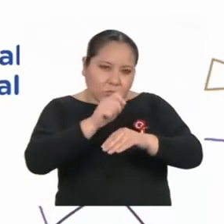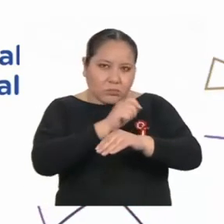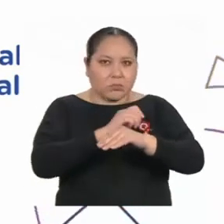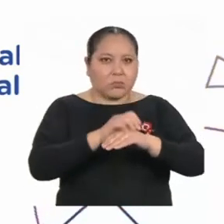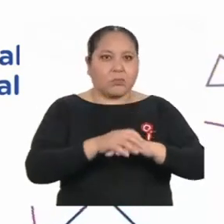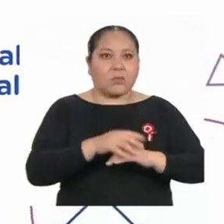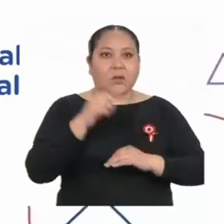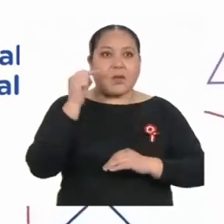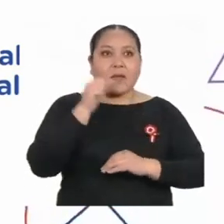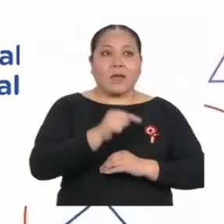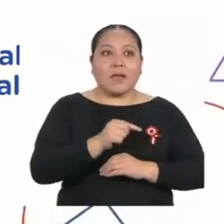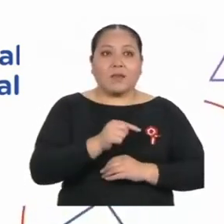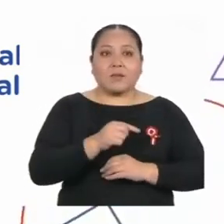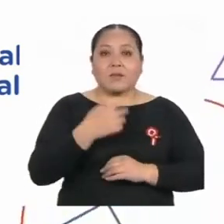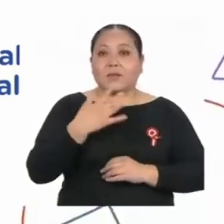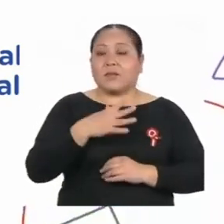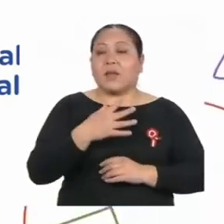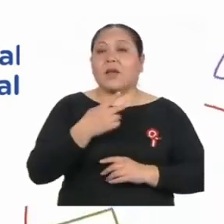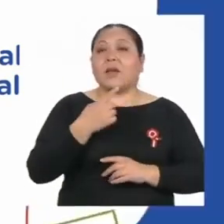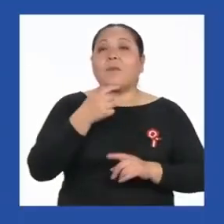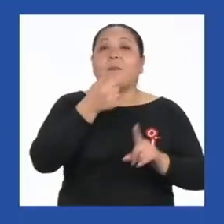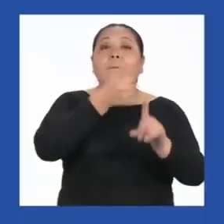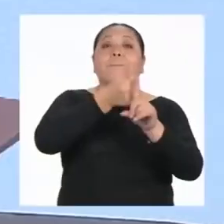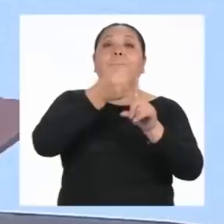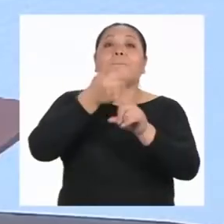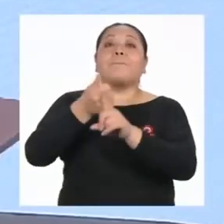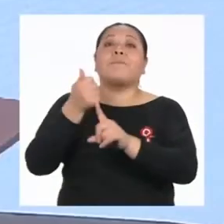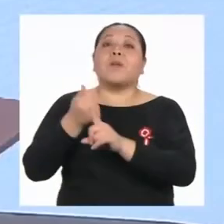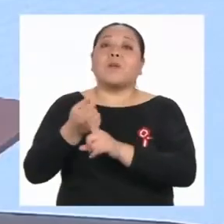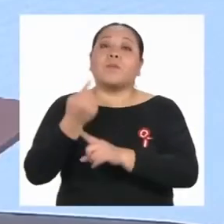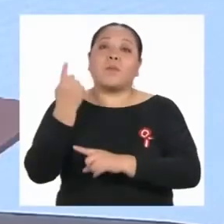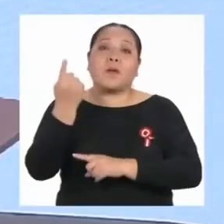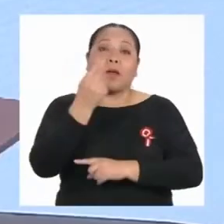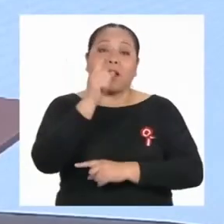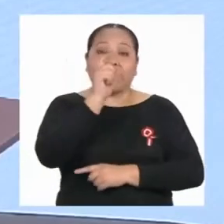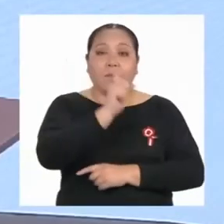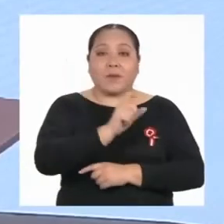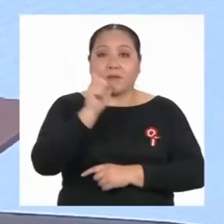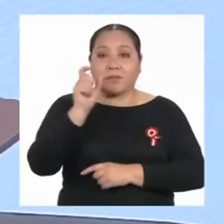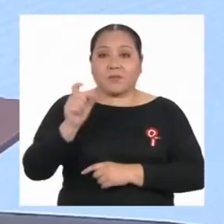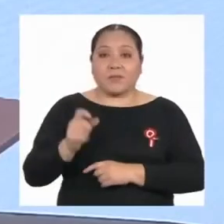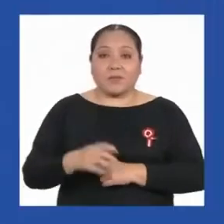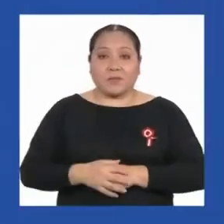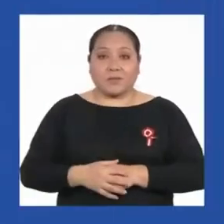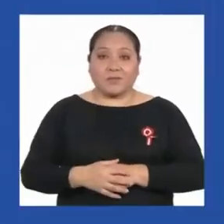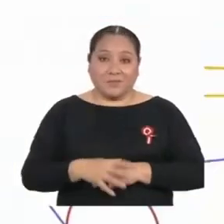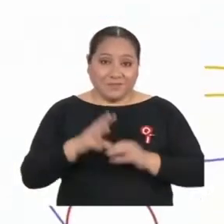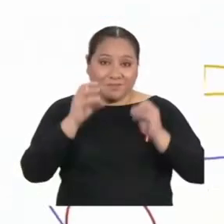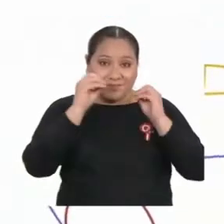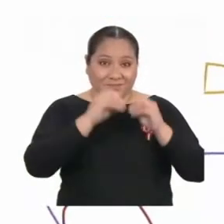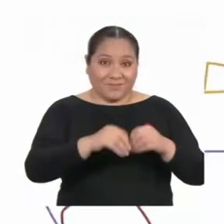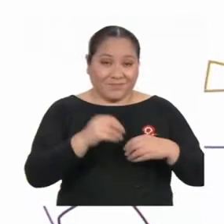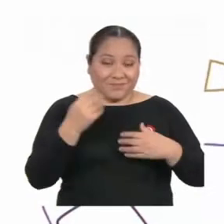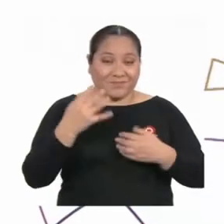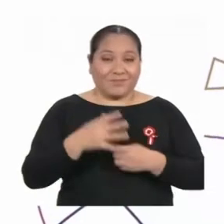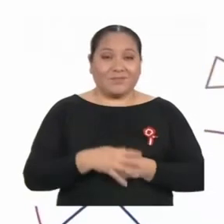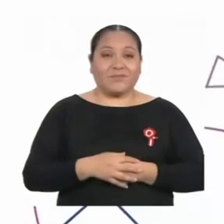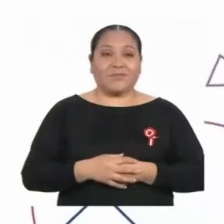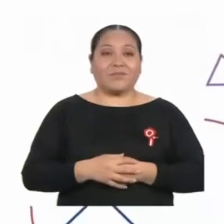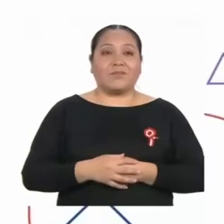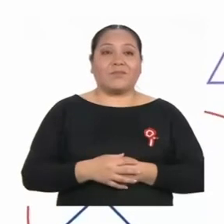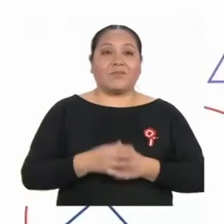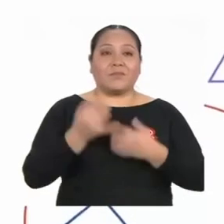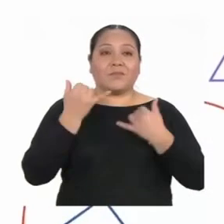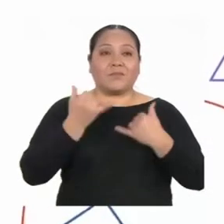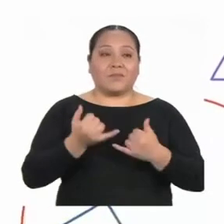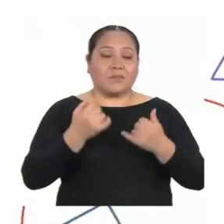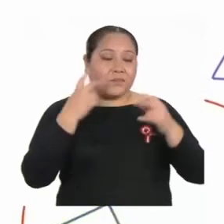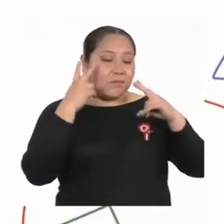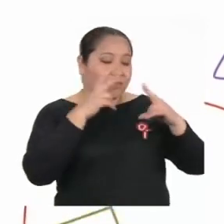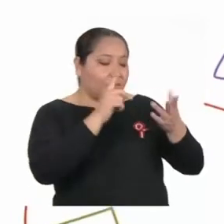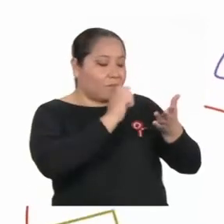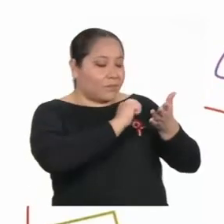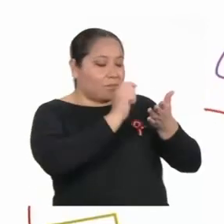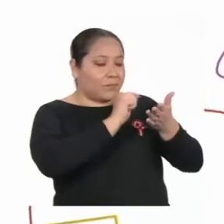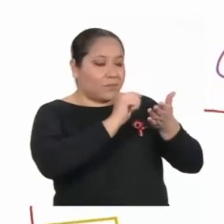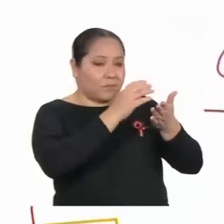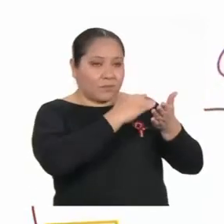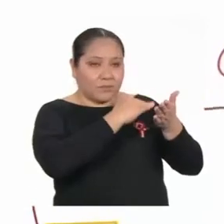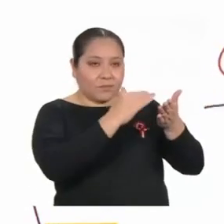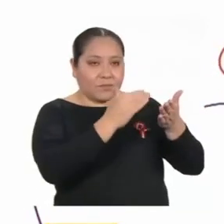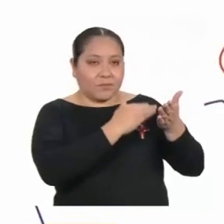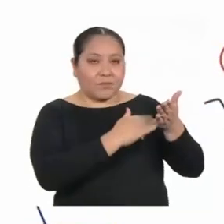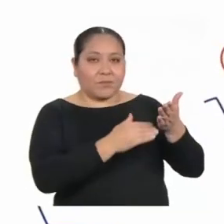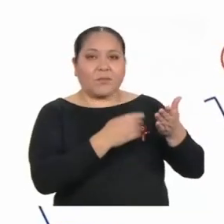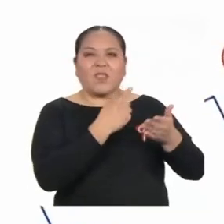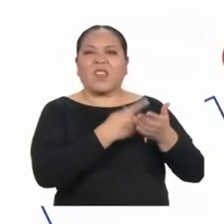Eso es ya estilo de cada persona. Pongamos en práctica lo aprendido. Ahora vemos un texto en pantalla.